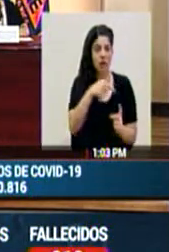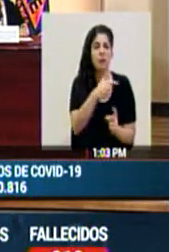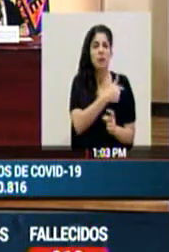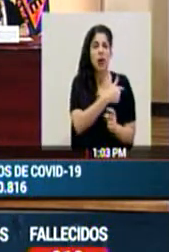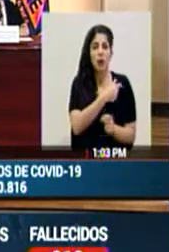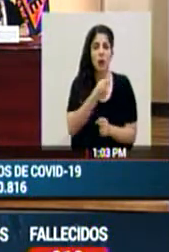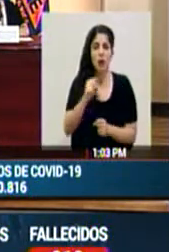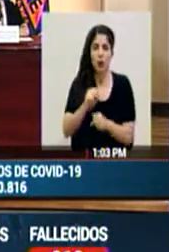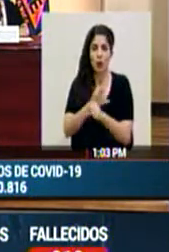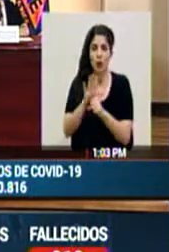-19. Muy buenas tardes.